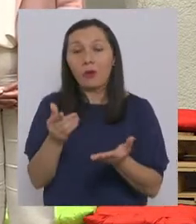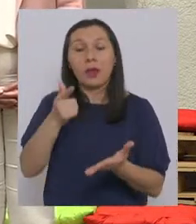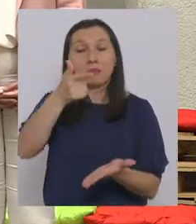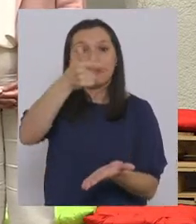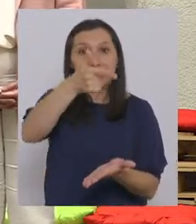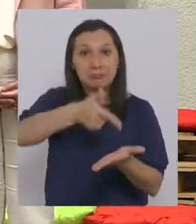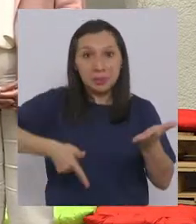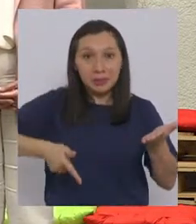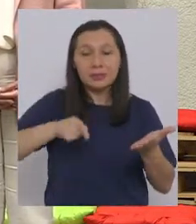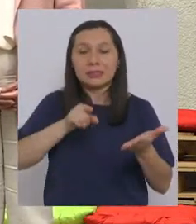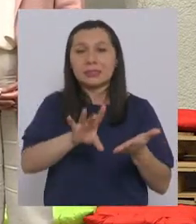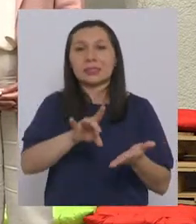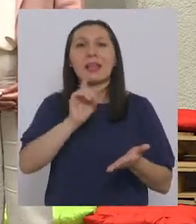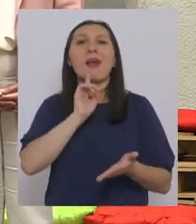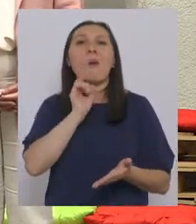y que ellos definan cuál es el futuro de nuestro país